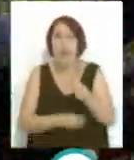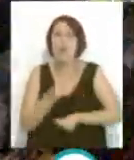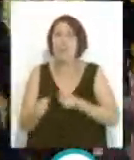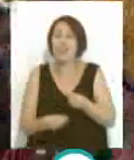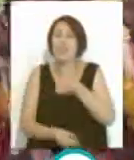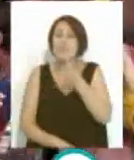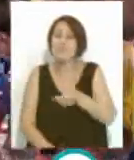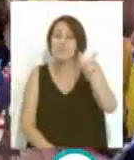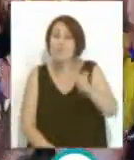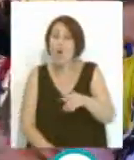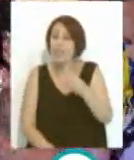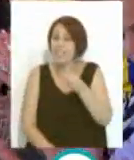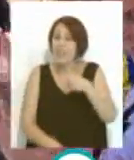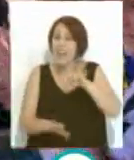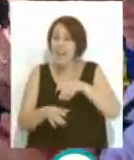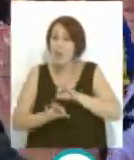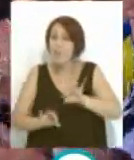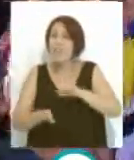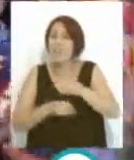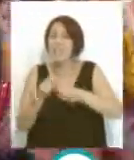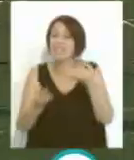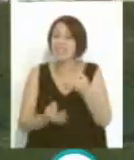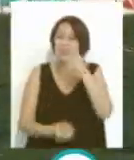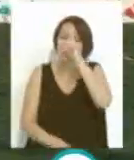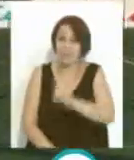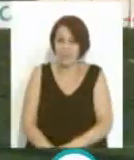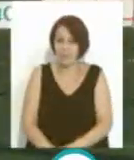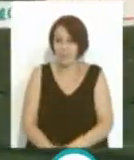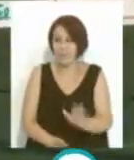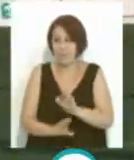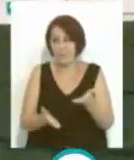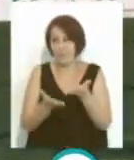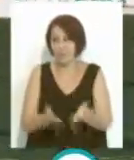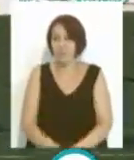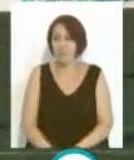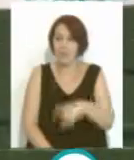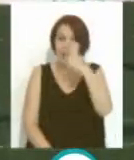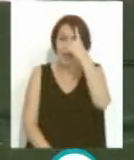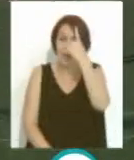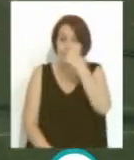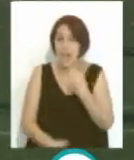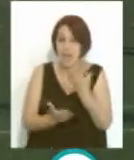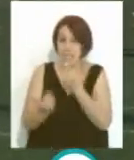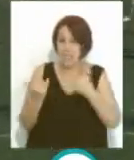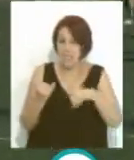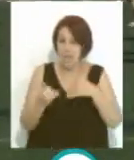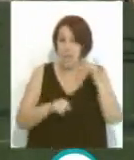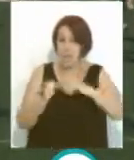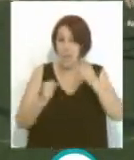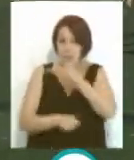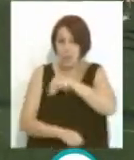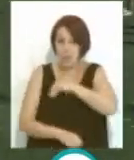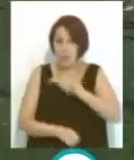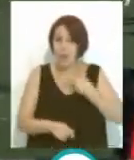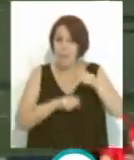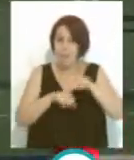por este niño y por el Cádiz Genuine. Y ahí está el Pedro. Estamos viendo estas imágenes que fue en Sevilla, el último campeonato nacional antes